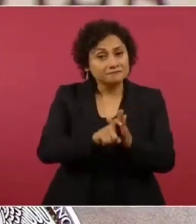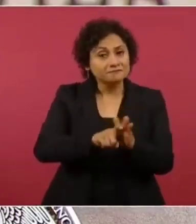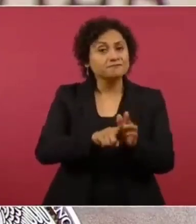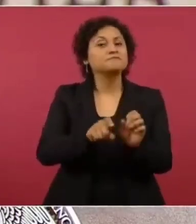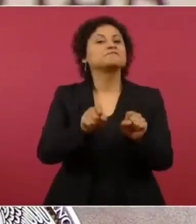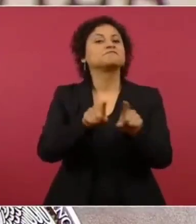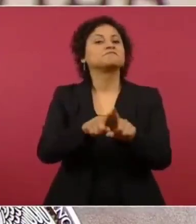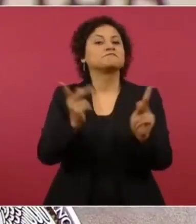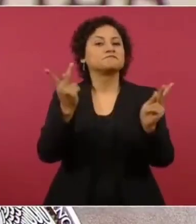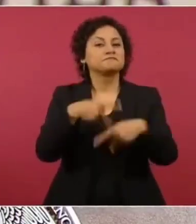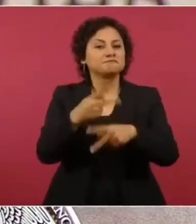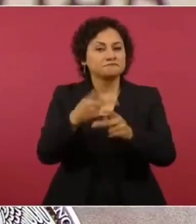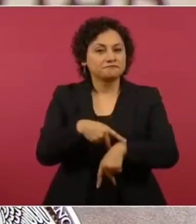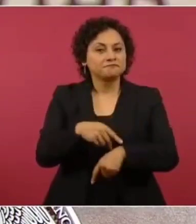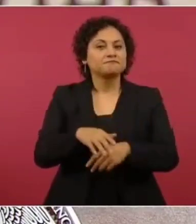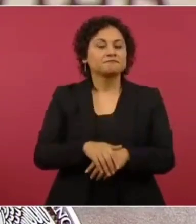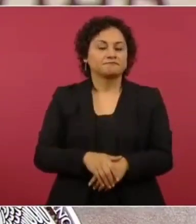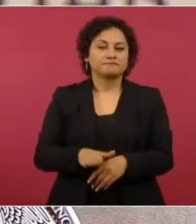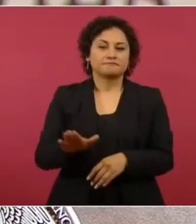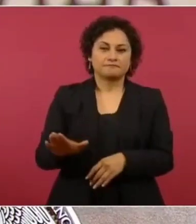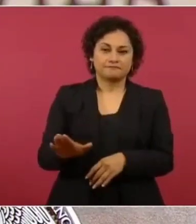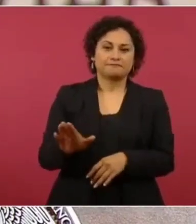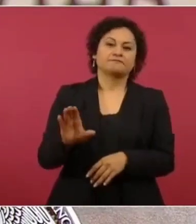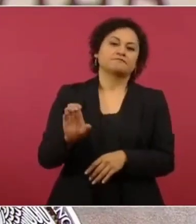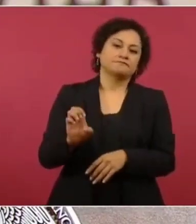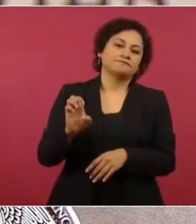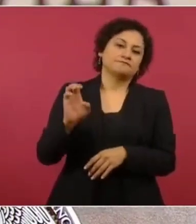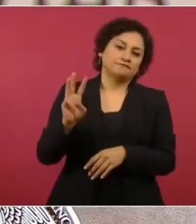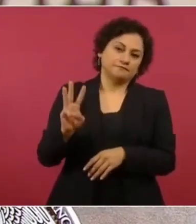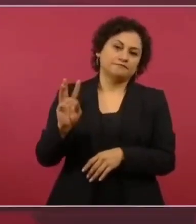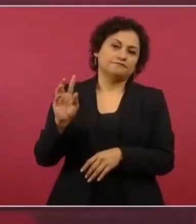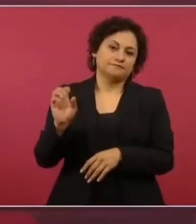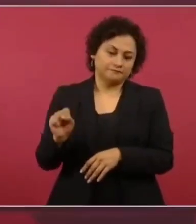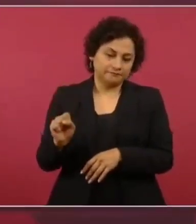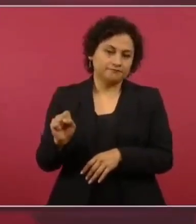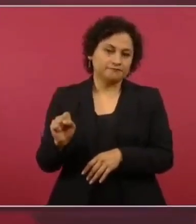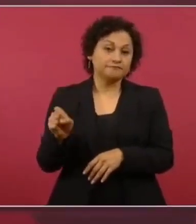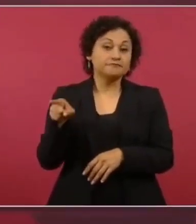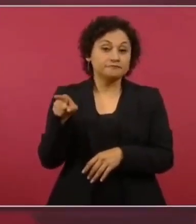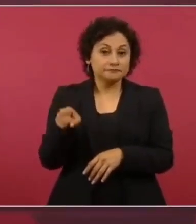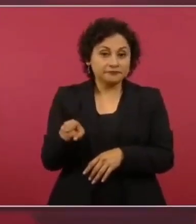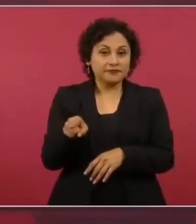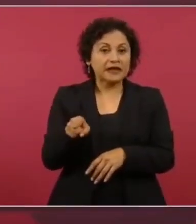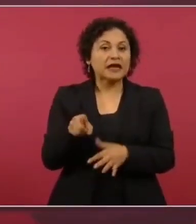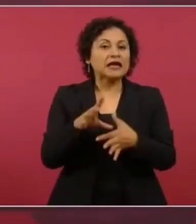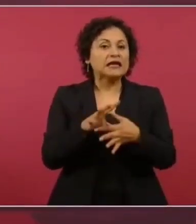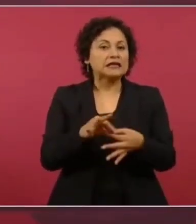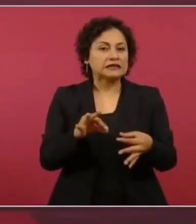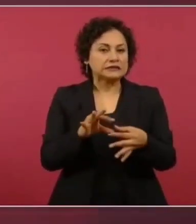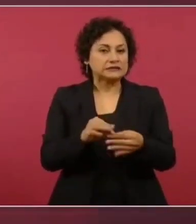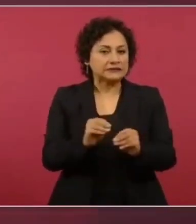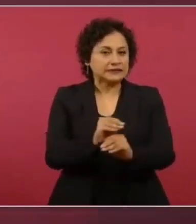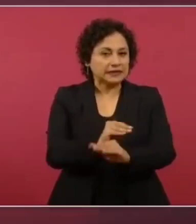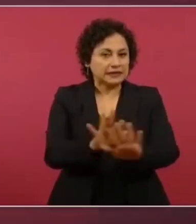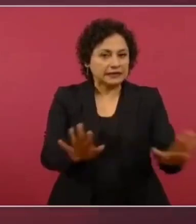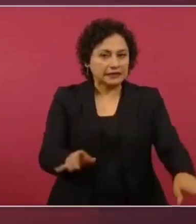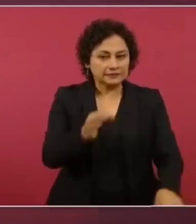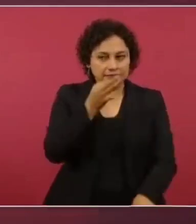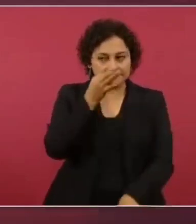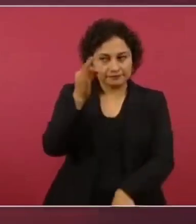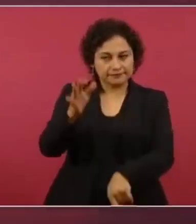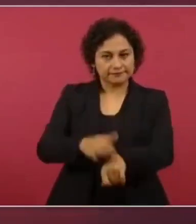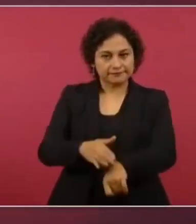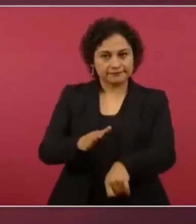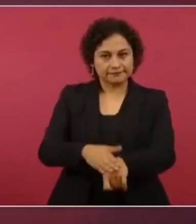Vampire of Wall Street, quien desmiente a la oposición, explica que el avión presidencial fue vendido